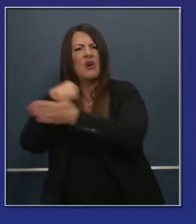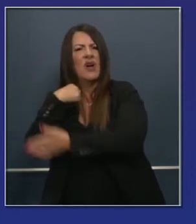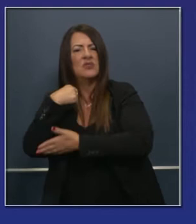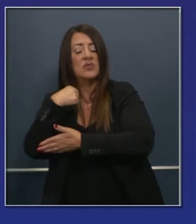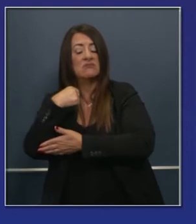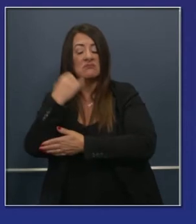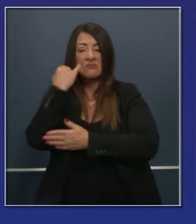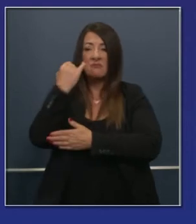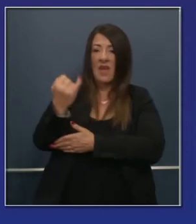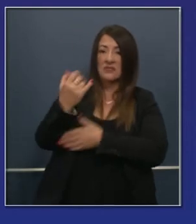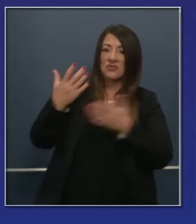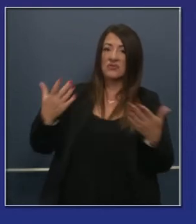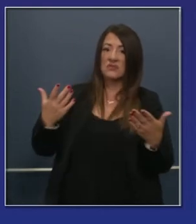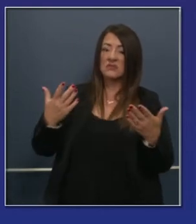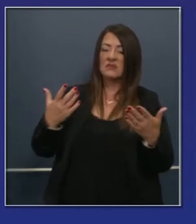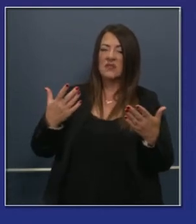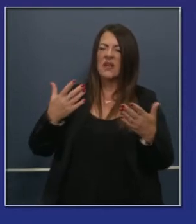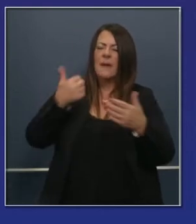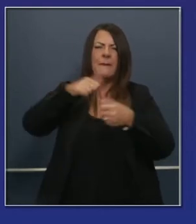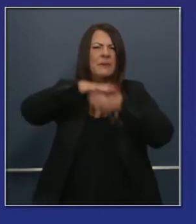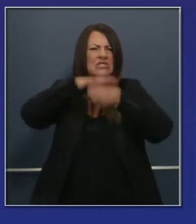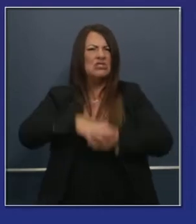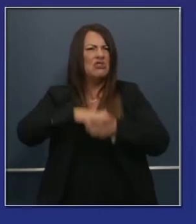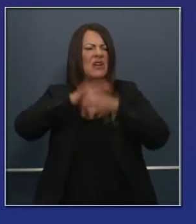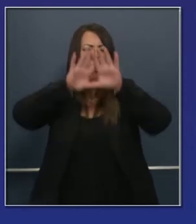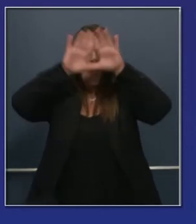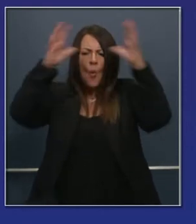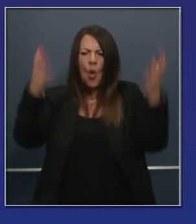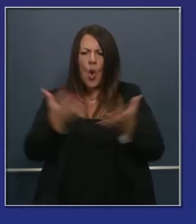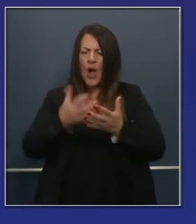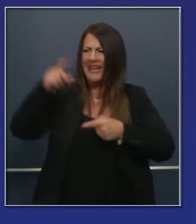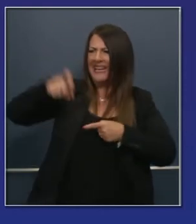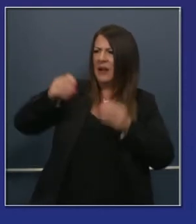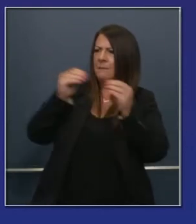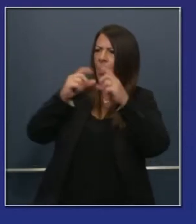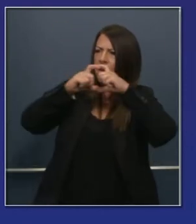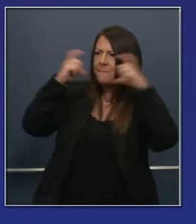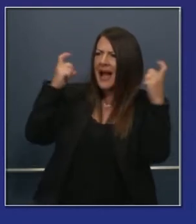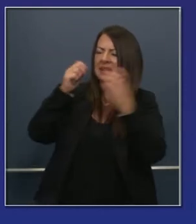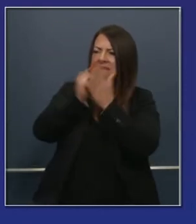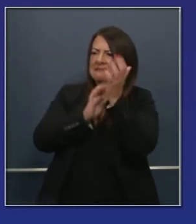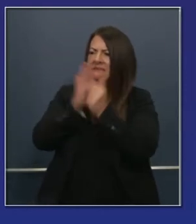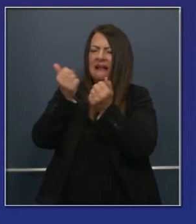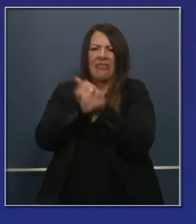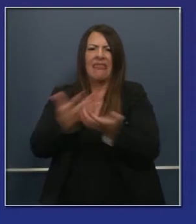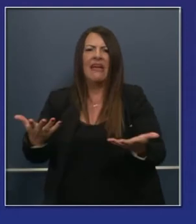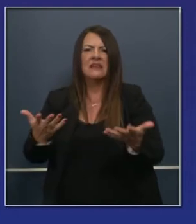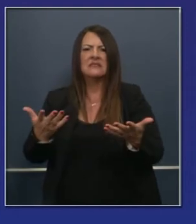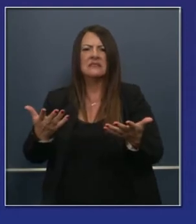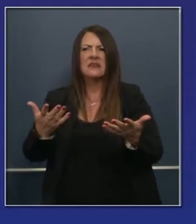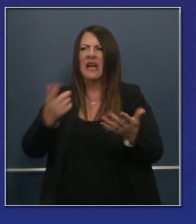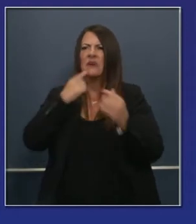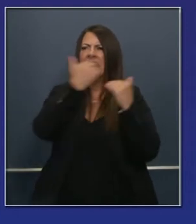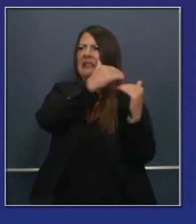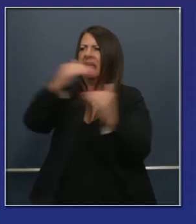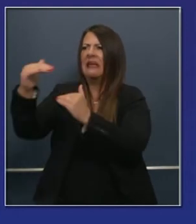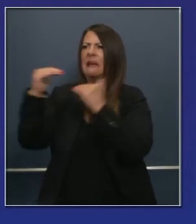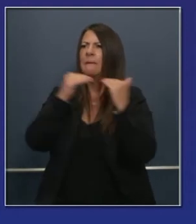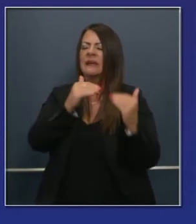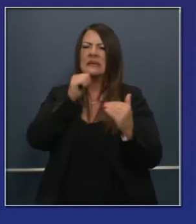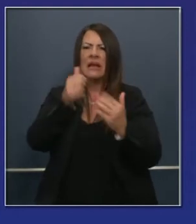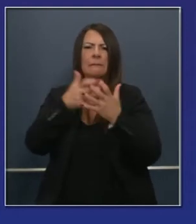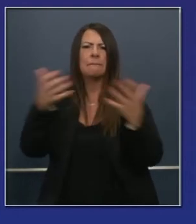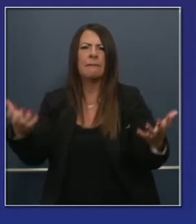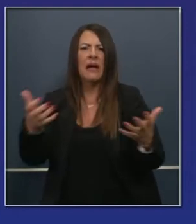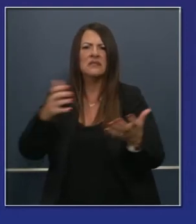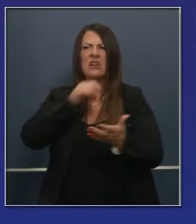quiero decir que es equivalente al equipo de protección individual, que son recursos importantes. Son suministros importantes